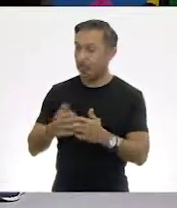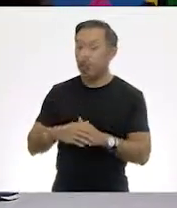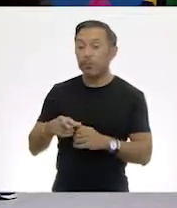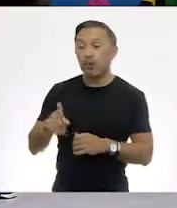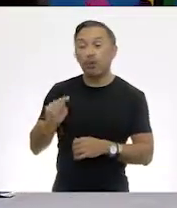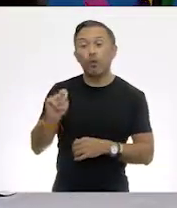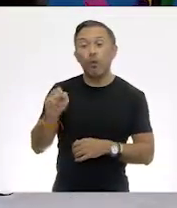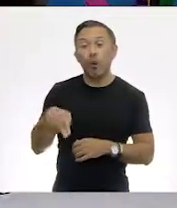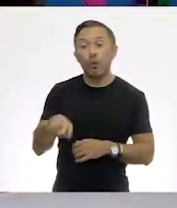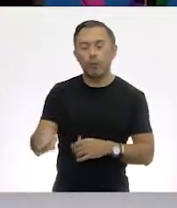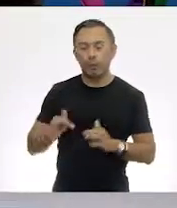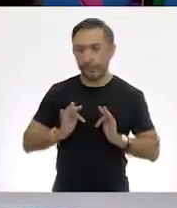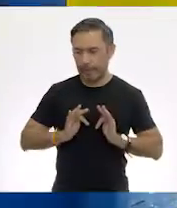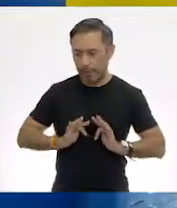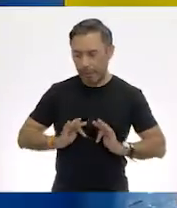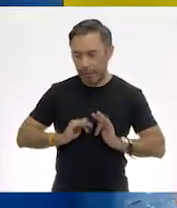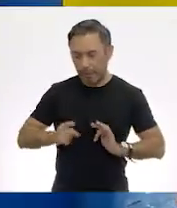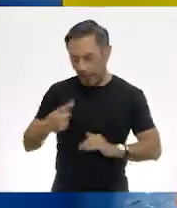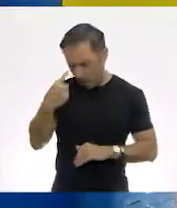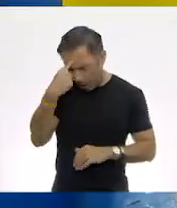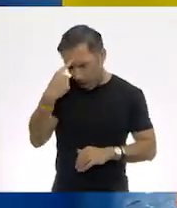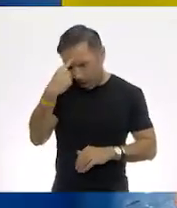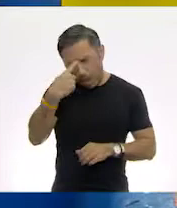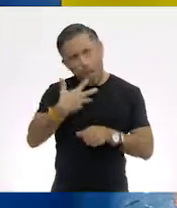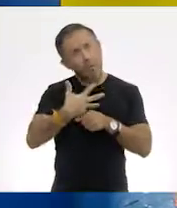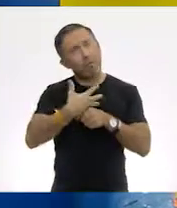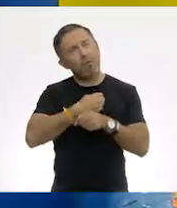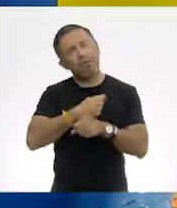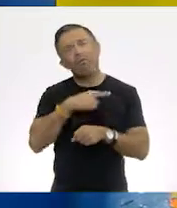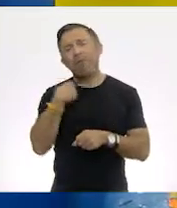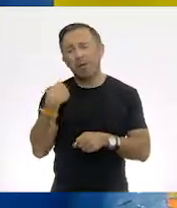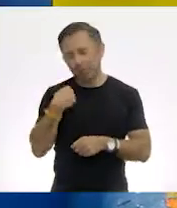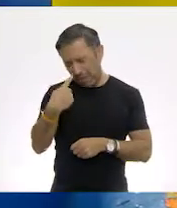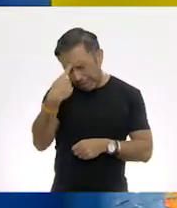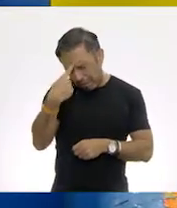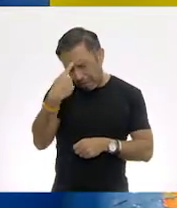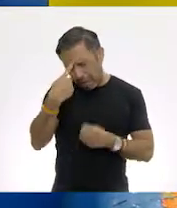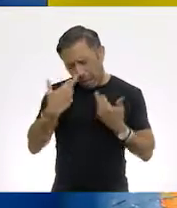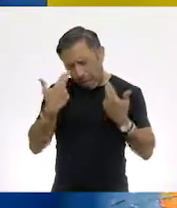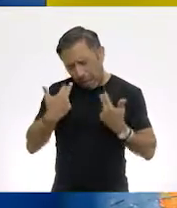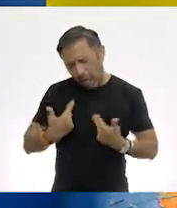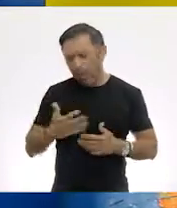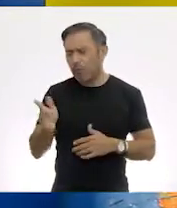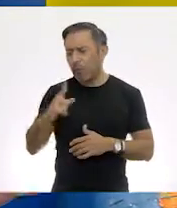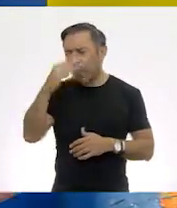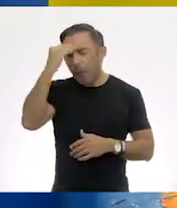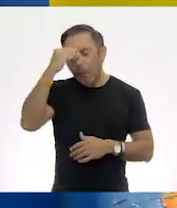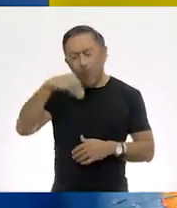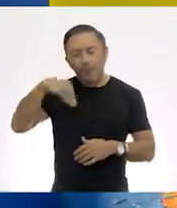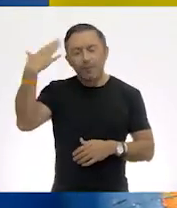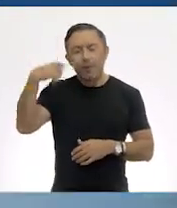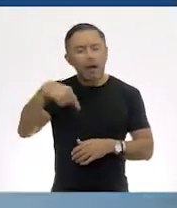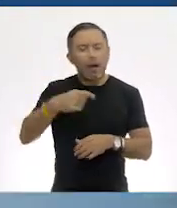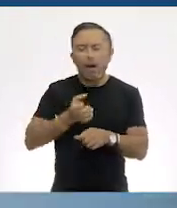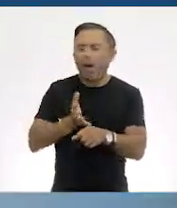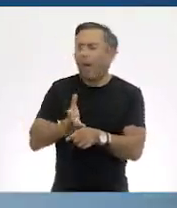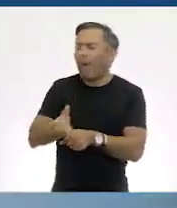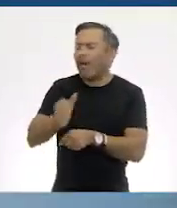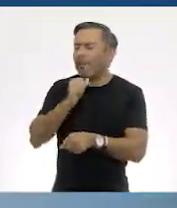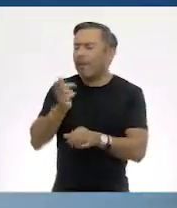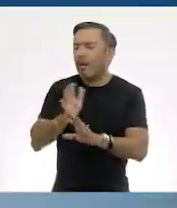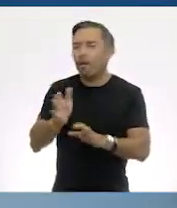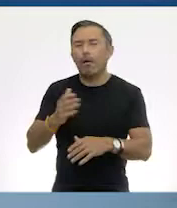Ton, no pasa nada. Ya, supéralo, deja fluir lo que pasó. Aquí nadie te va a golear, así que no hay peligro. ¿Te parece? ¡Qué